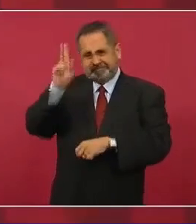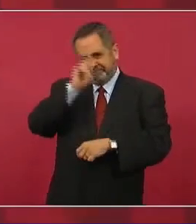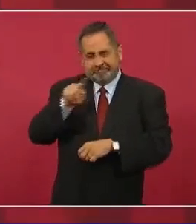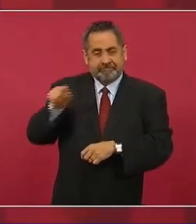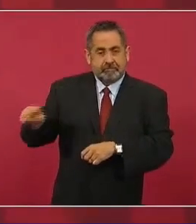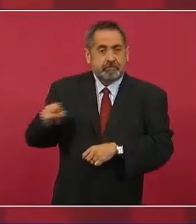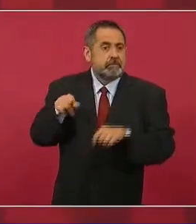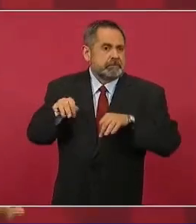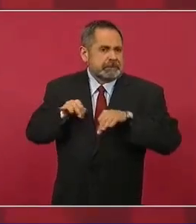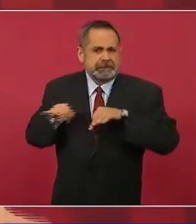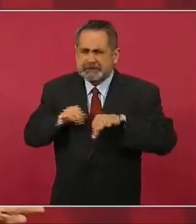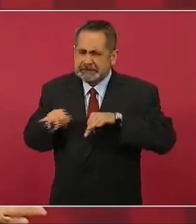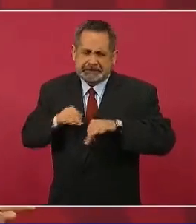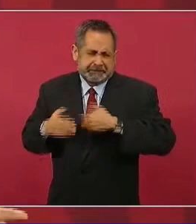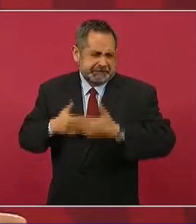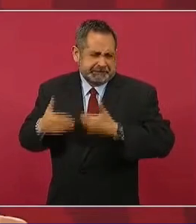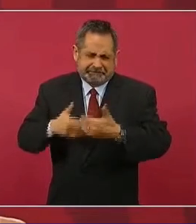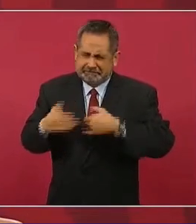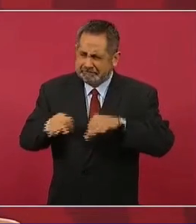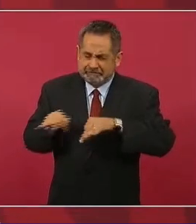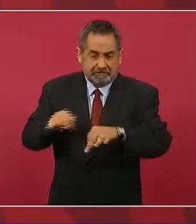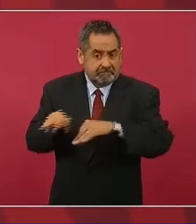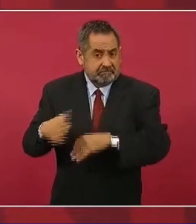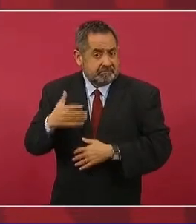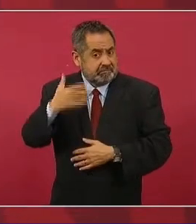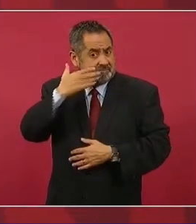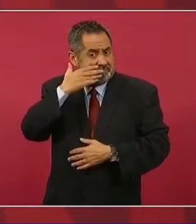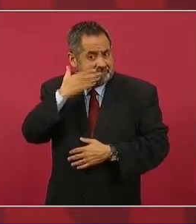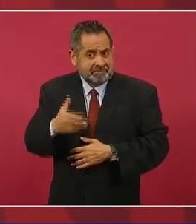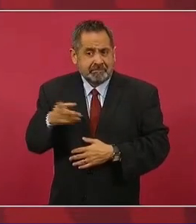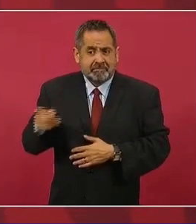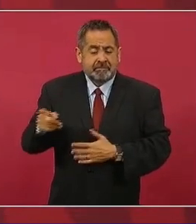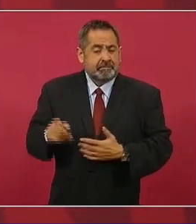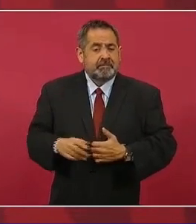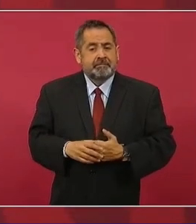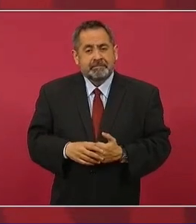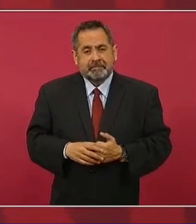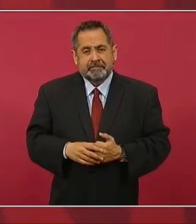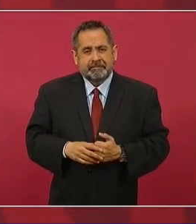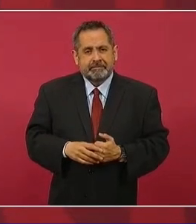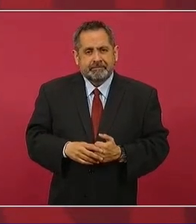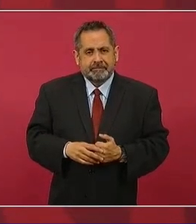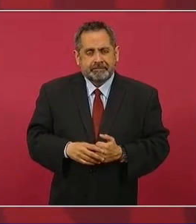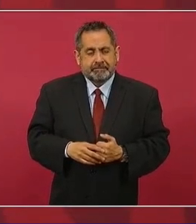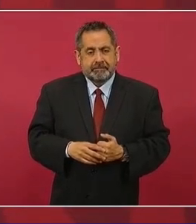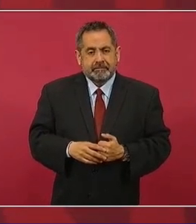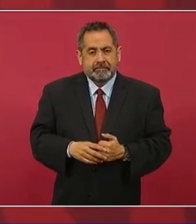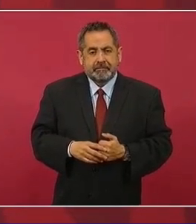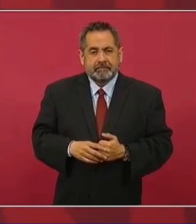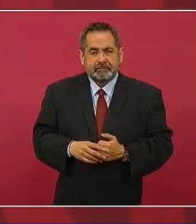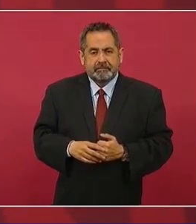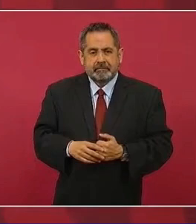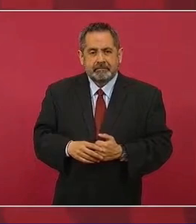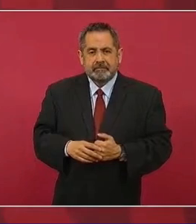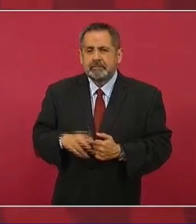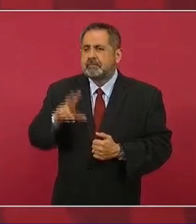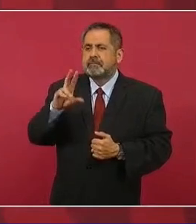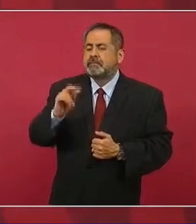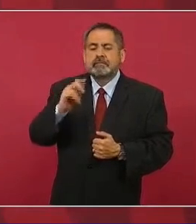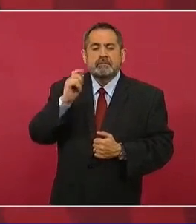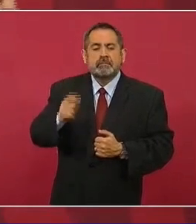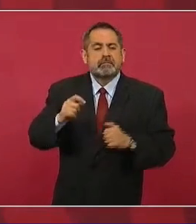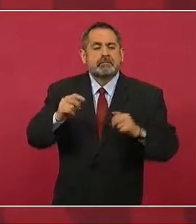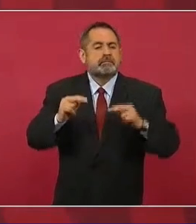por el trabajo que lleva a cabo, no es una cuestión